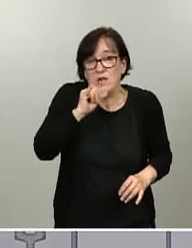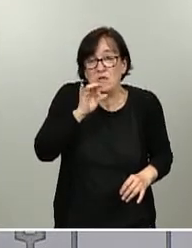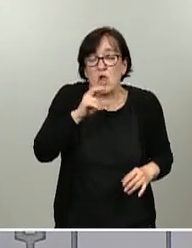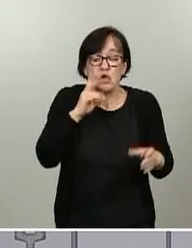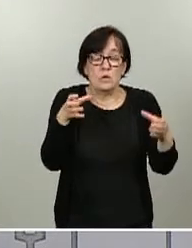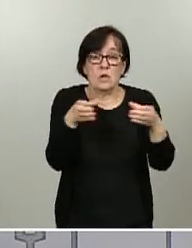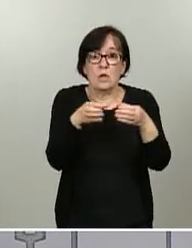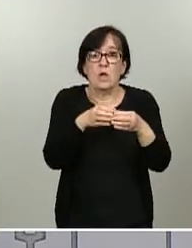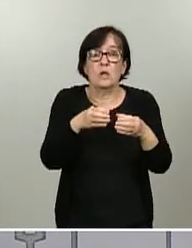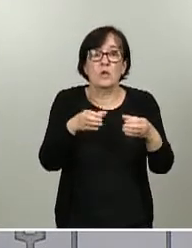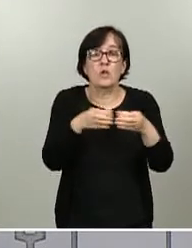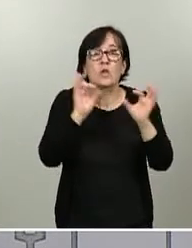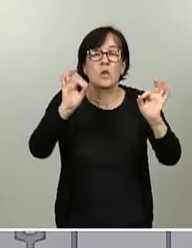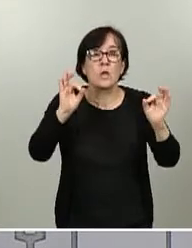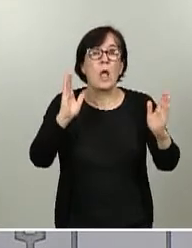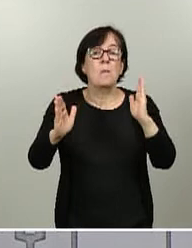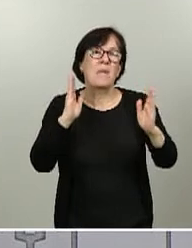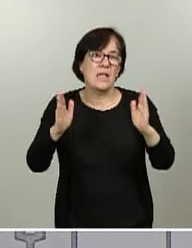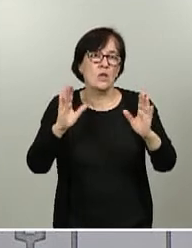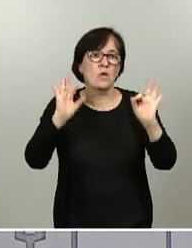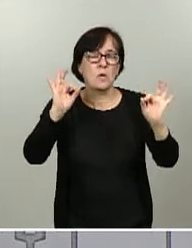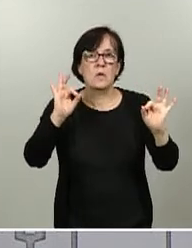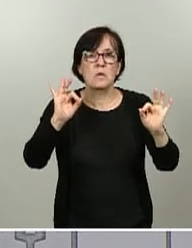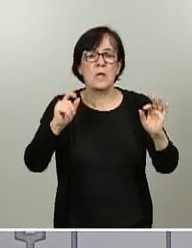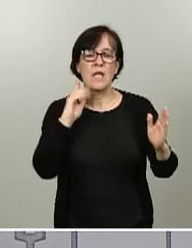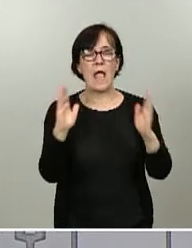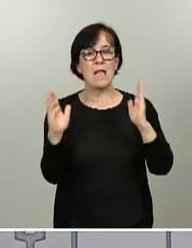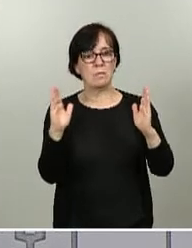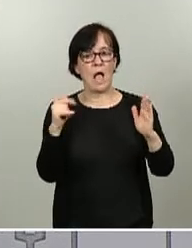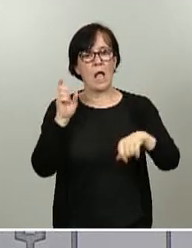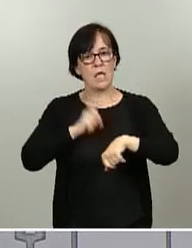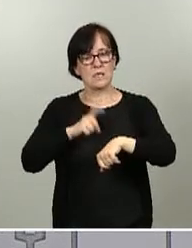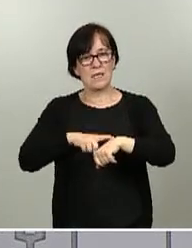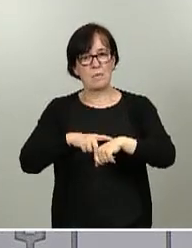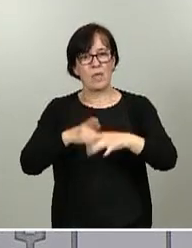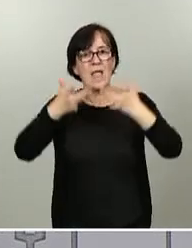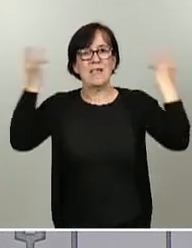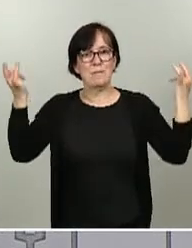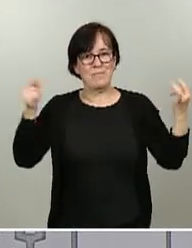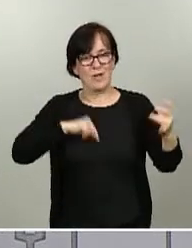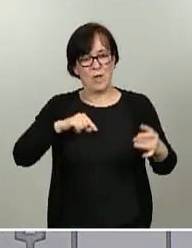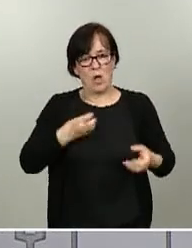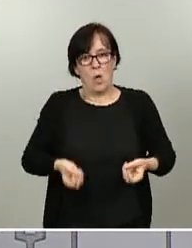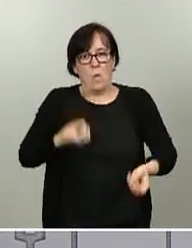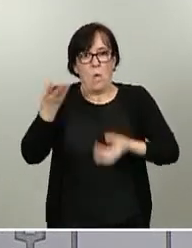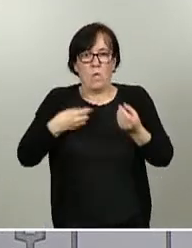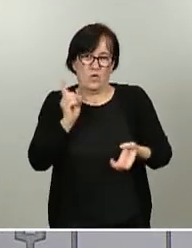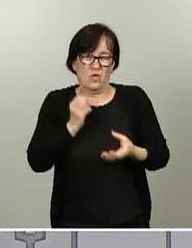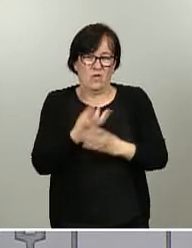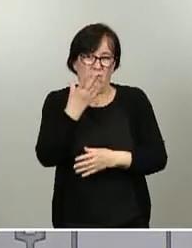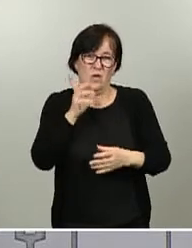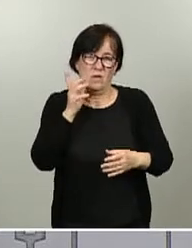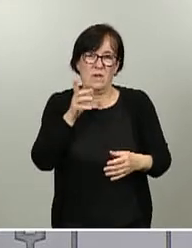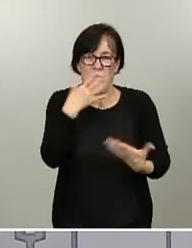periodos concretos y luego dejando márgenes de tiempo de lavado para que no se producen algunos de estos efectos secundarios puede estar